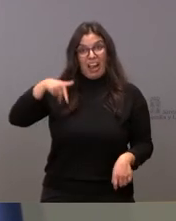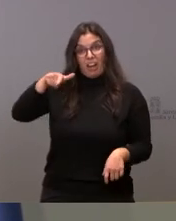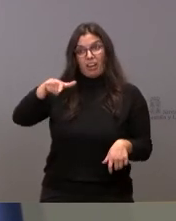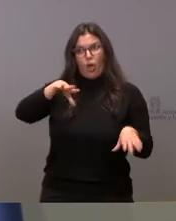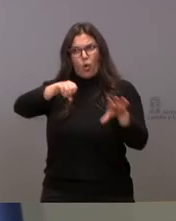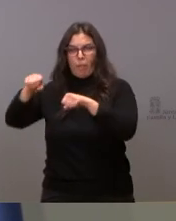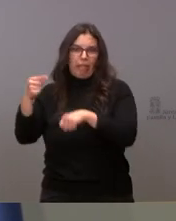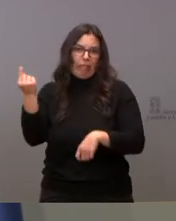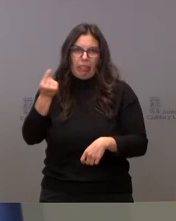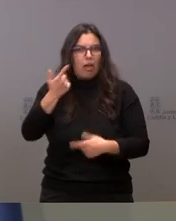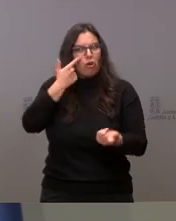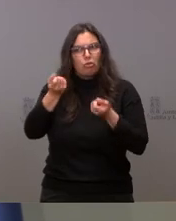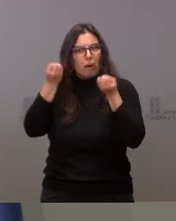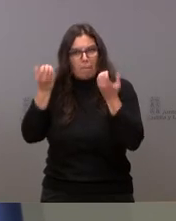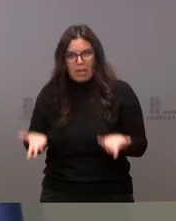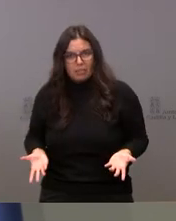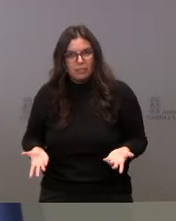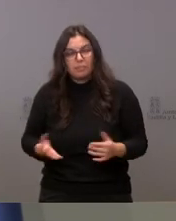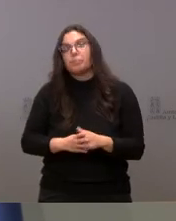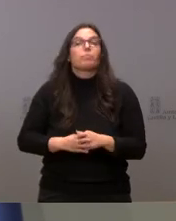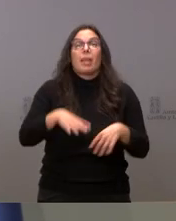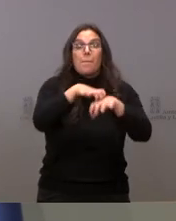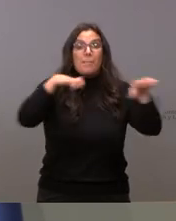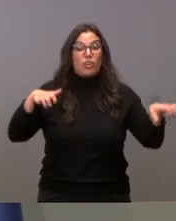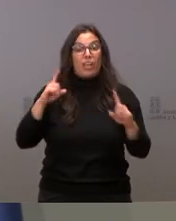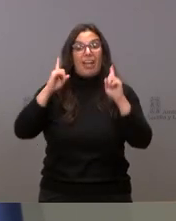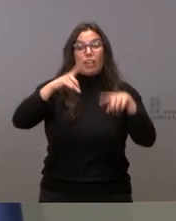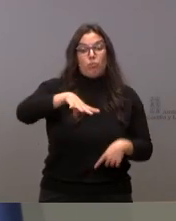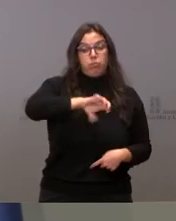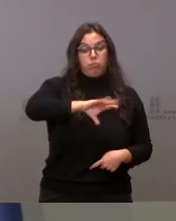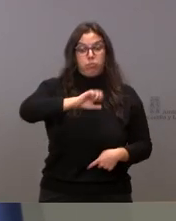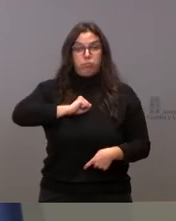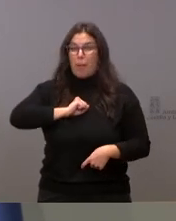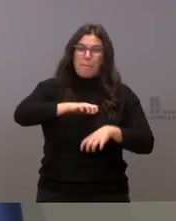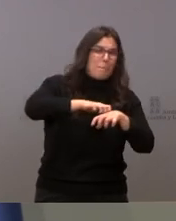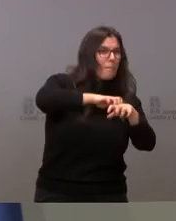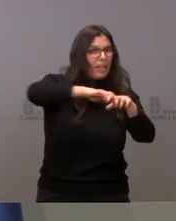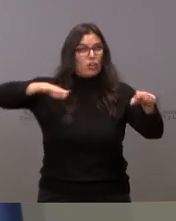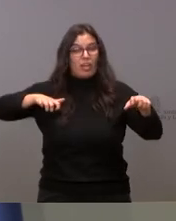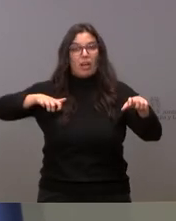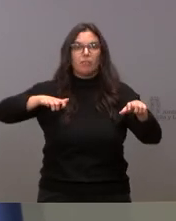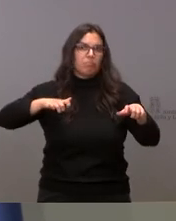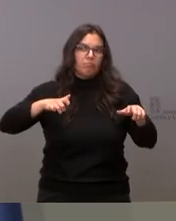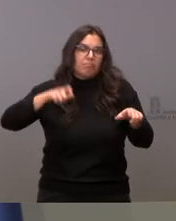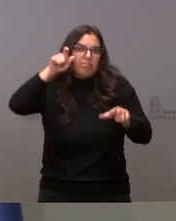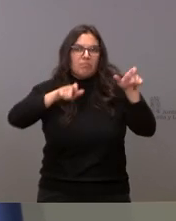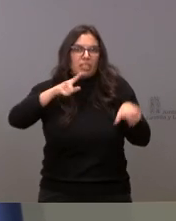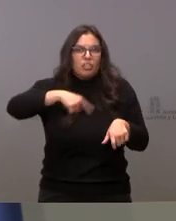estando controlados y que la mayoría de los casos que vemos ahora mismo, la inmensa mayoría de los casos, son casos que